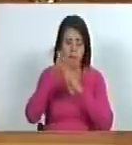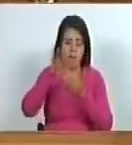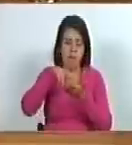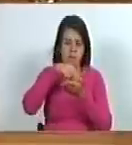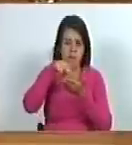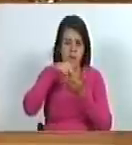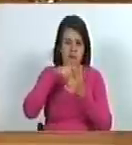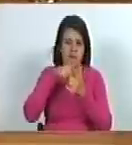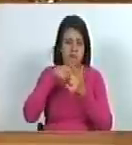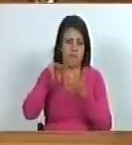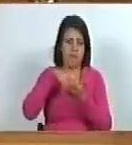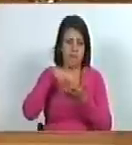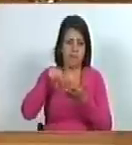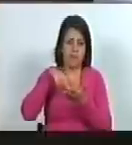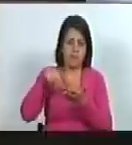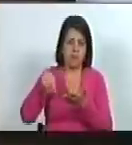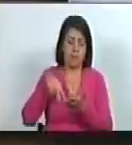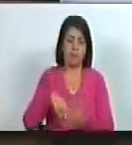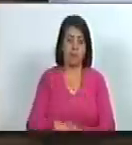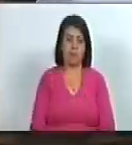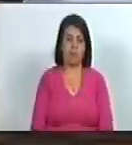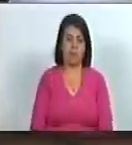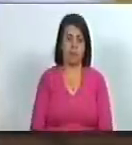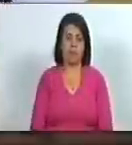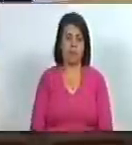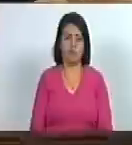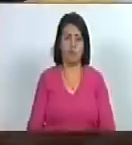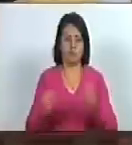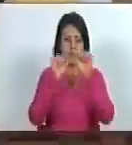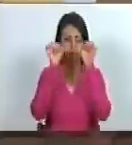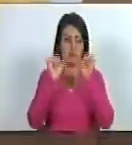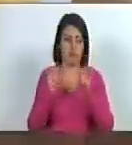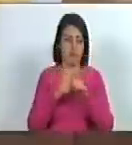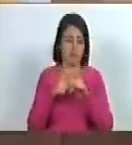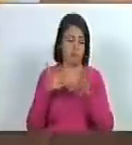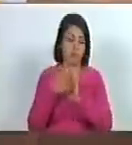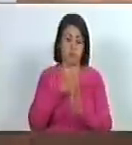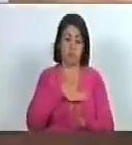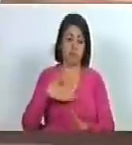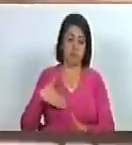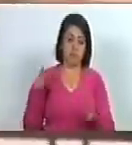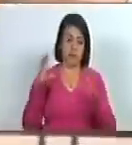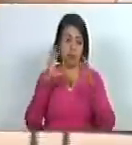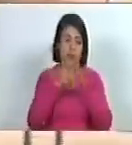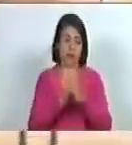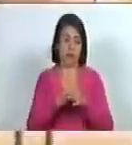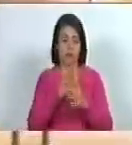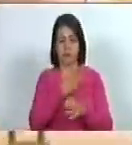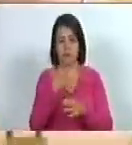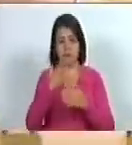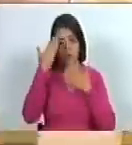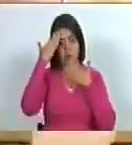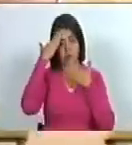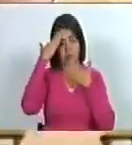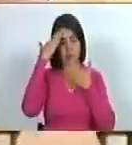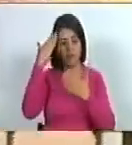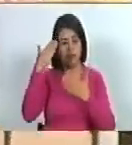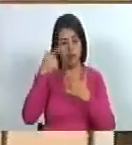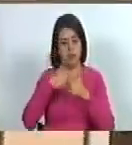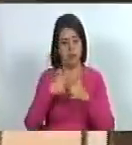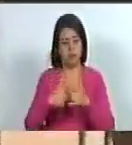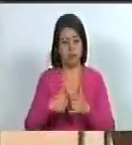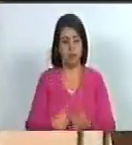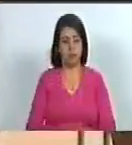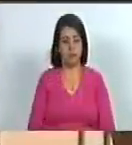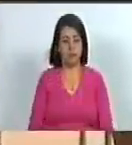la danza que se dedican al baile al arte quiero unirme a mis saludos a